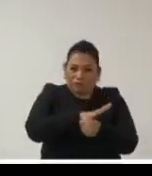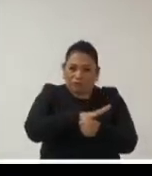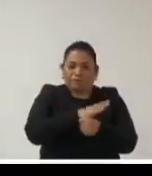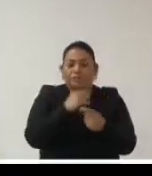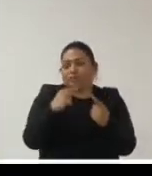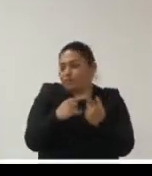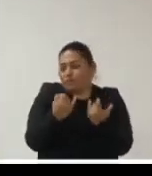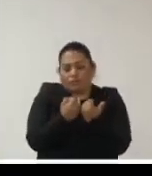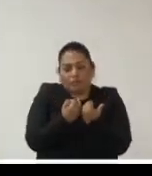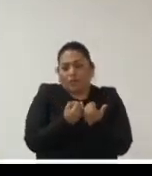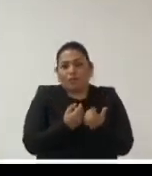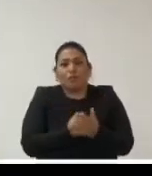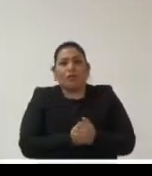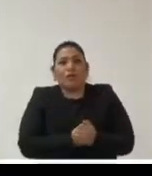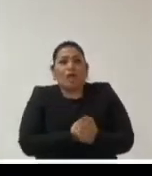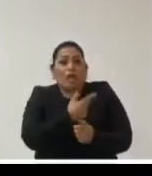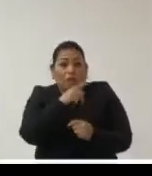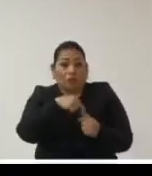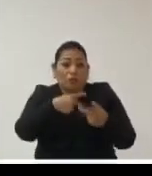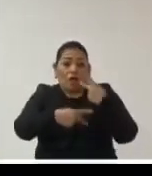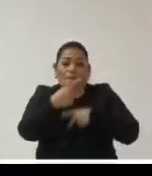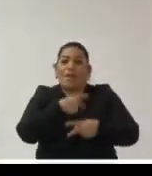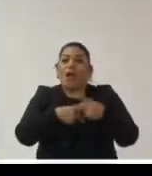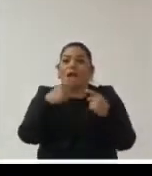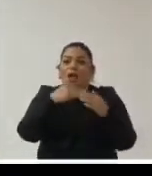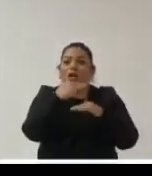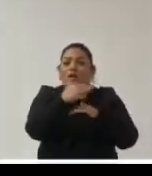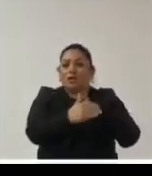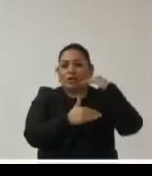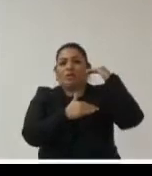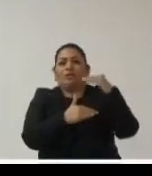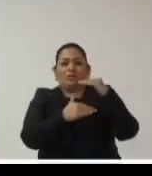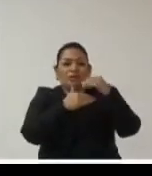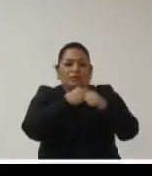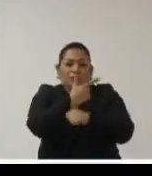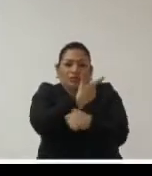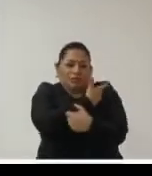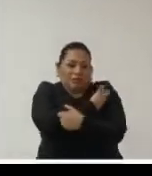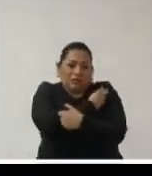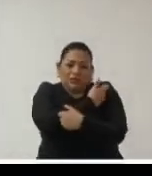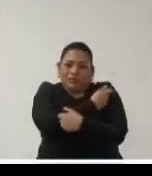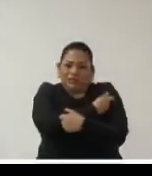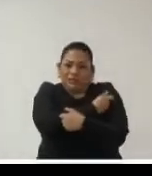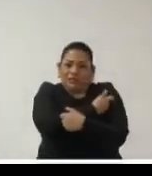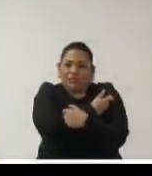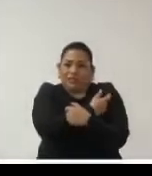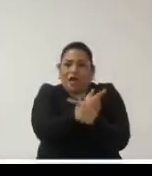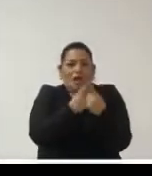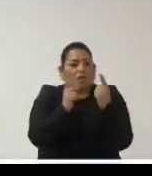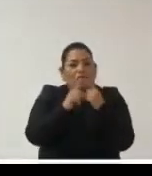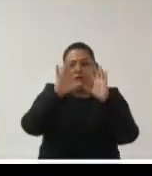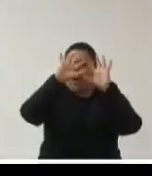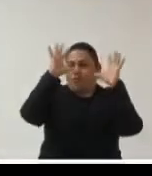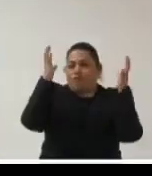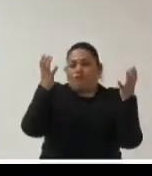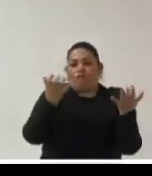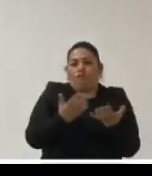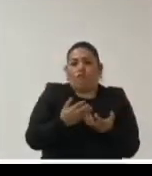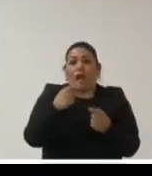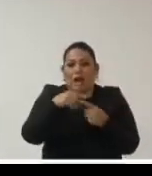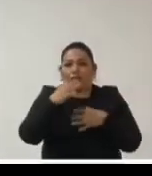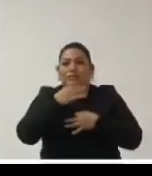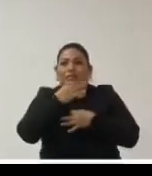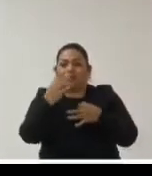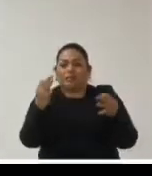respecto por ejemplo a la situación de vacunación que viene a propósito de la existencia ya de vacunas posible y probablemente la proliferación de noticias falsas a